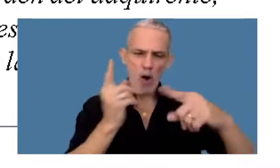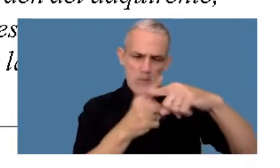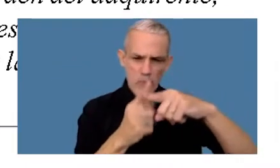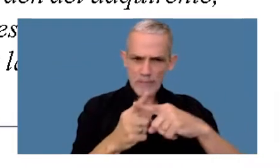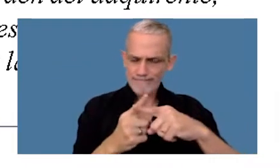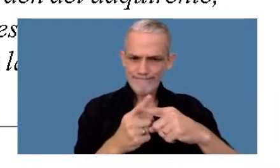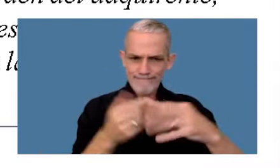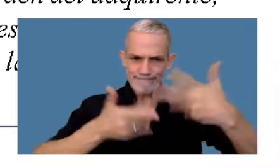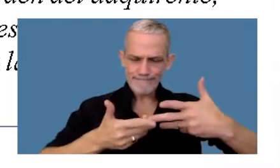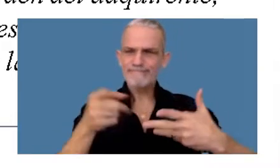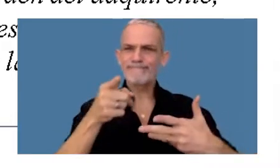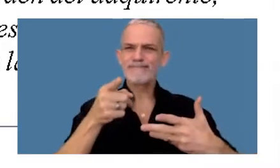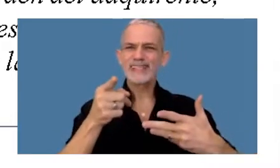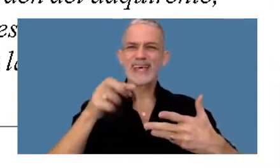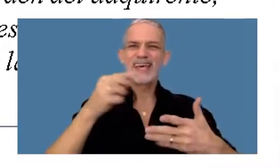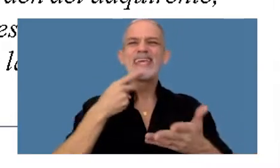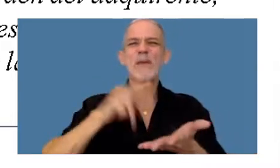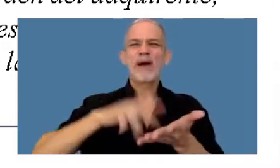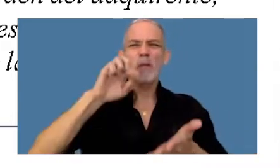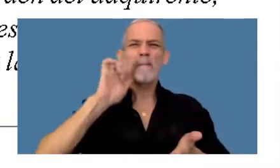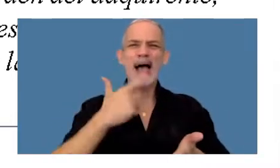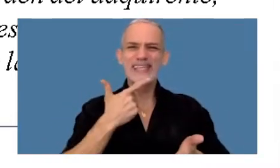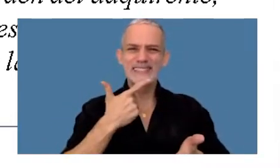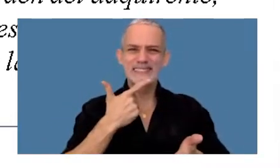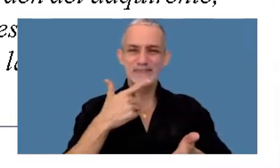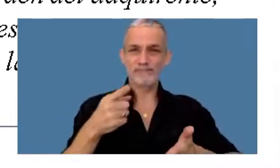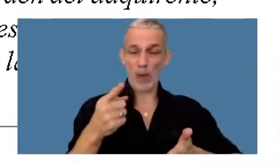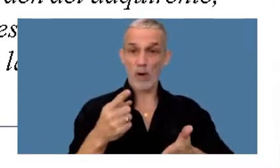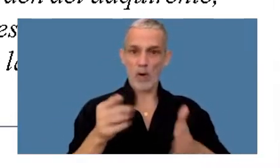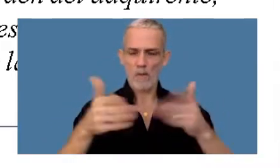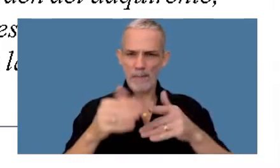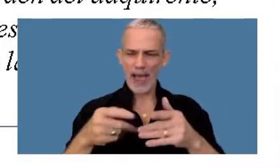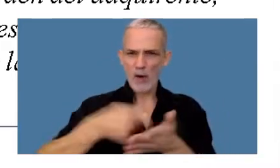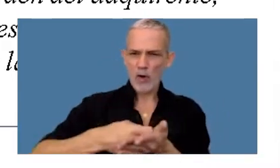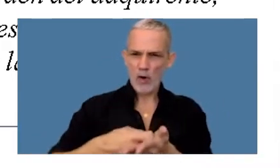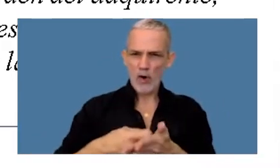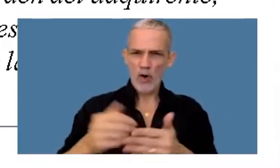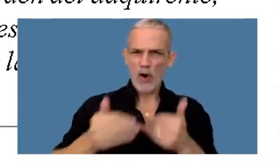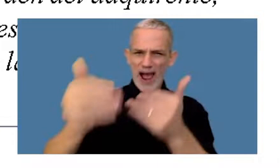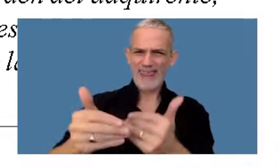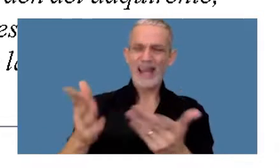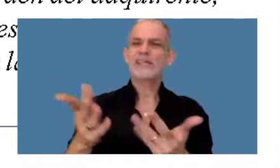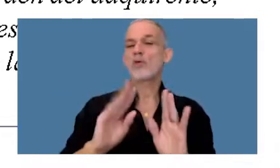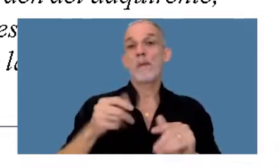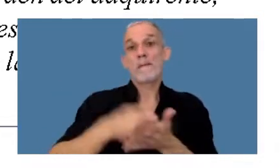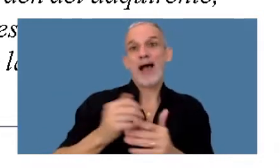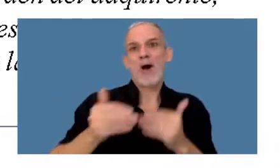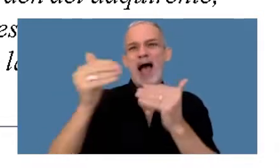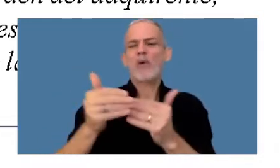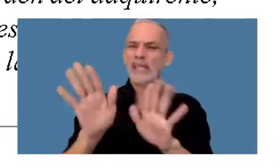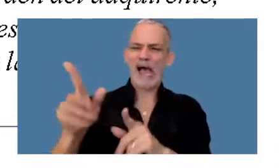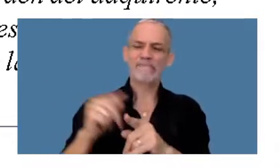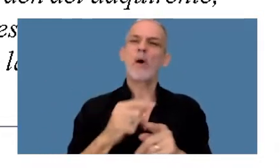de esa percepción como pago a cuenta en ganancias, la puede considerar pago a cuenta en bienes